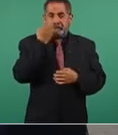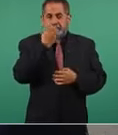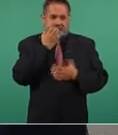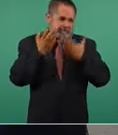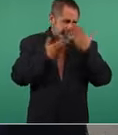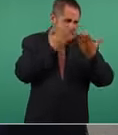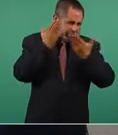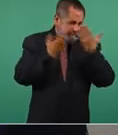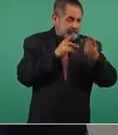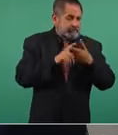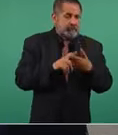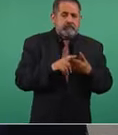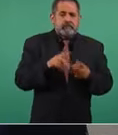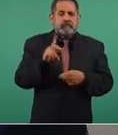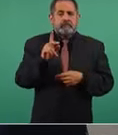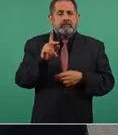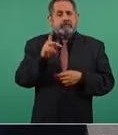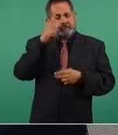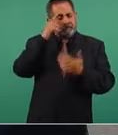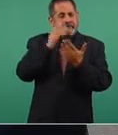con los planes de estudio